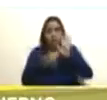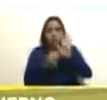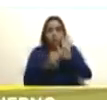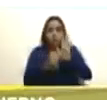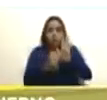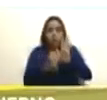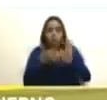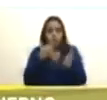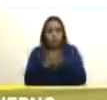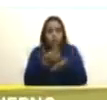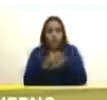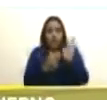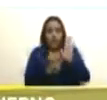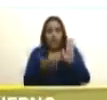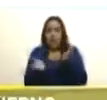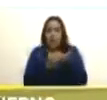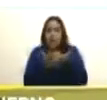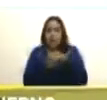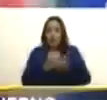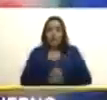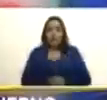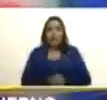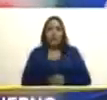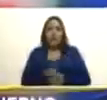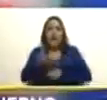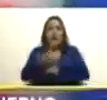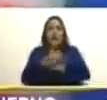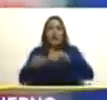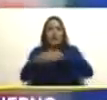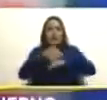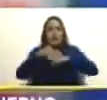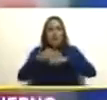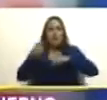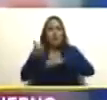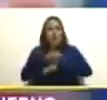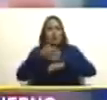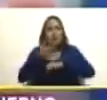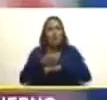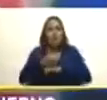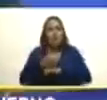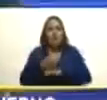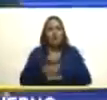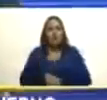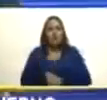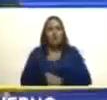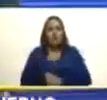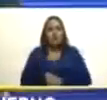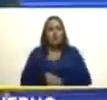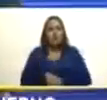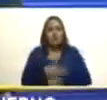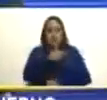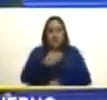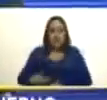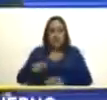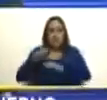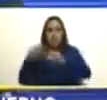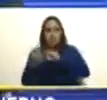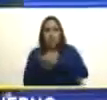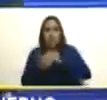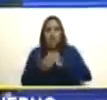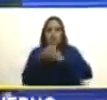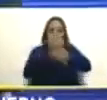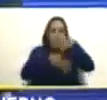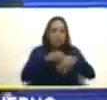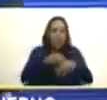en este libro de un ex ministro del gobierno de Granger donde explica no los voy a